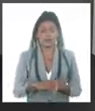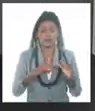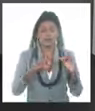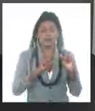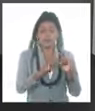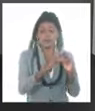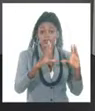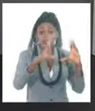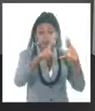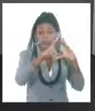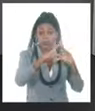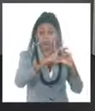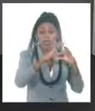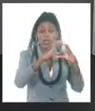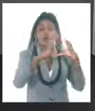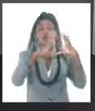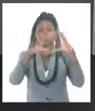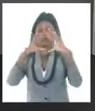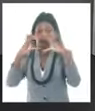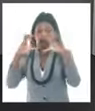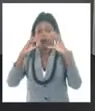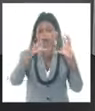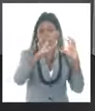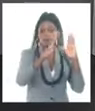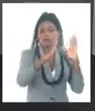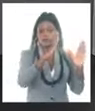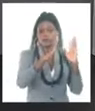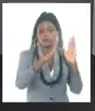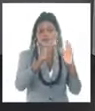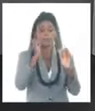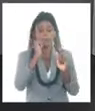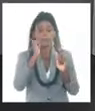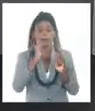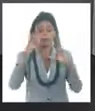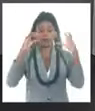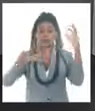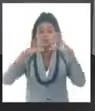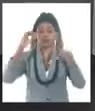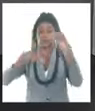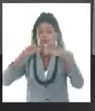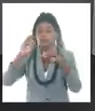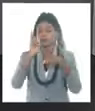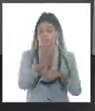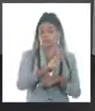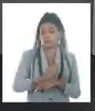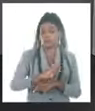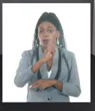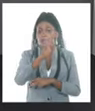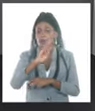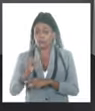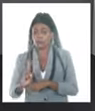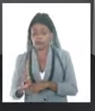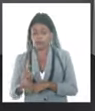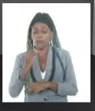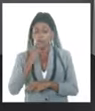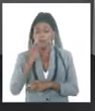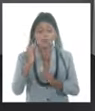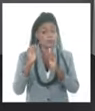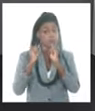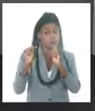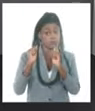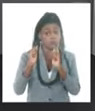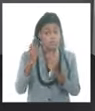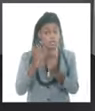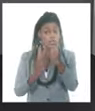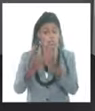territorio y se nublará en la región occidental con numerosos chubascos, lluvias y tormentas eléctricas que pueden llegar a ser fuertes en